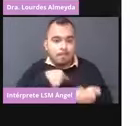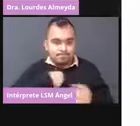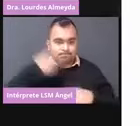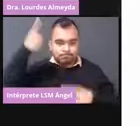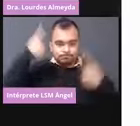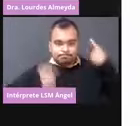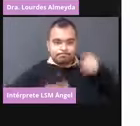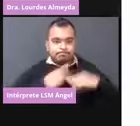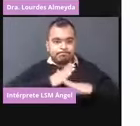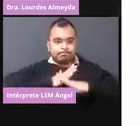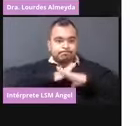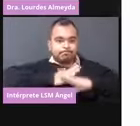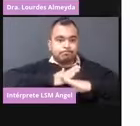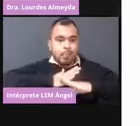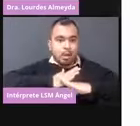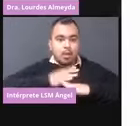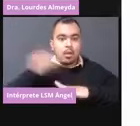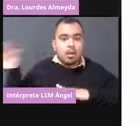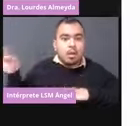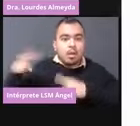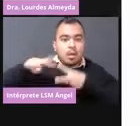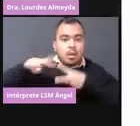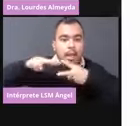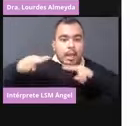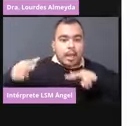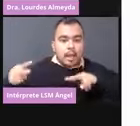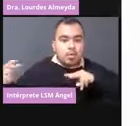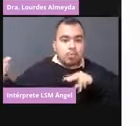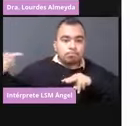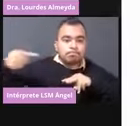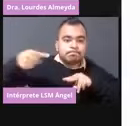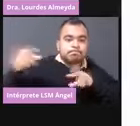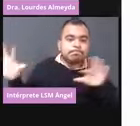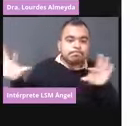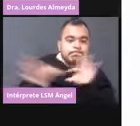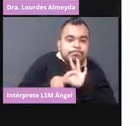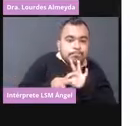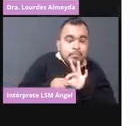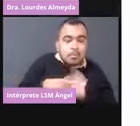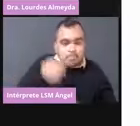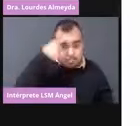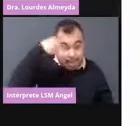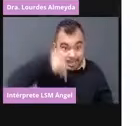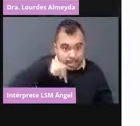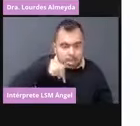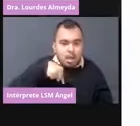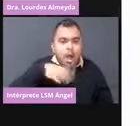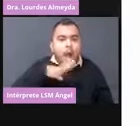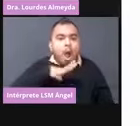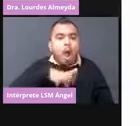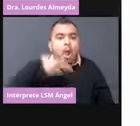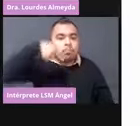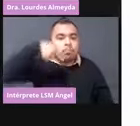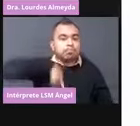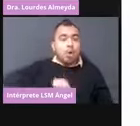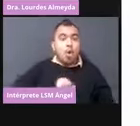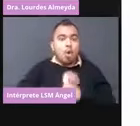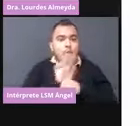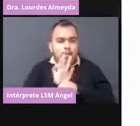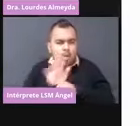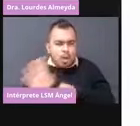código genético para que reconozca al coronavirus cuando entra al organismo.